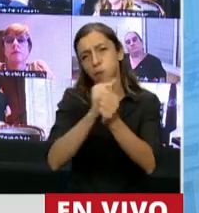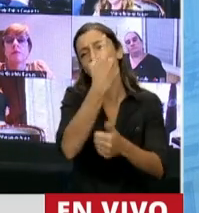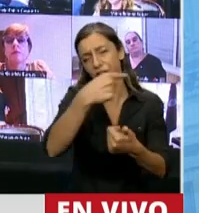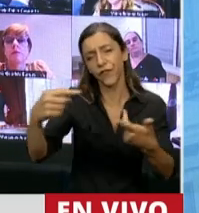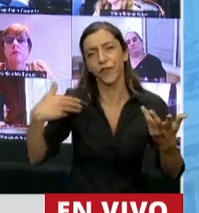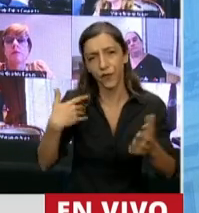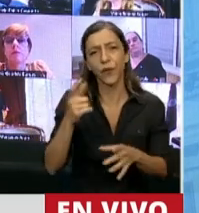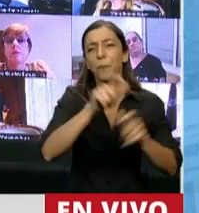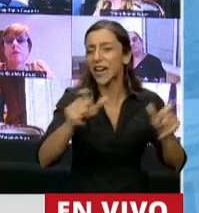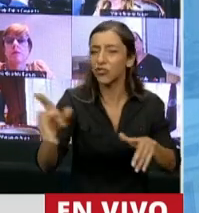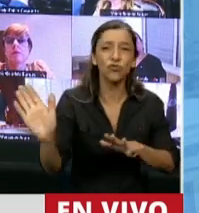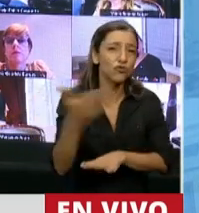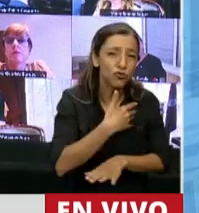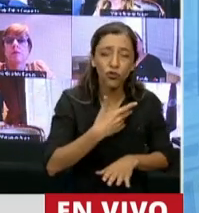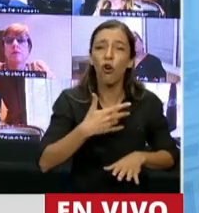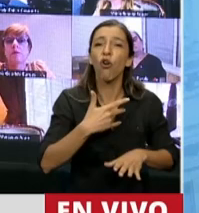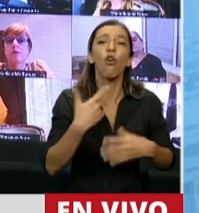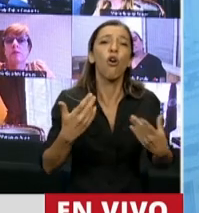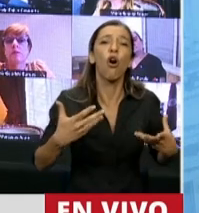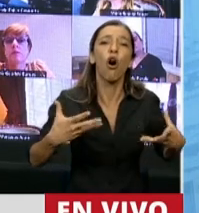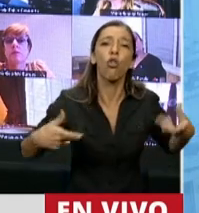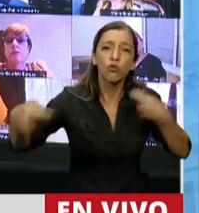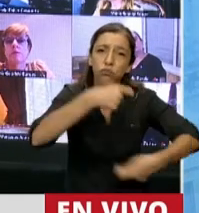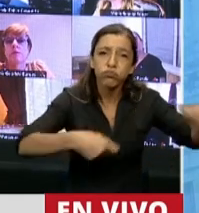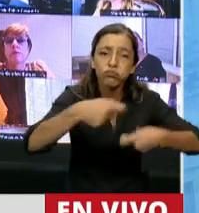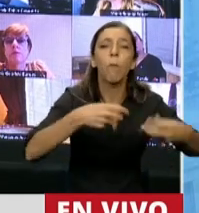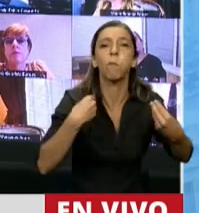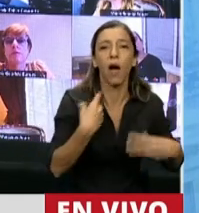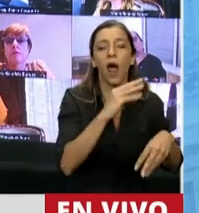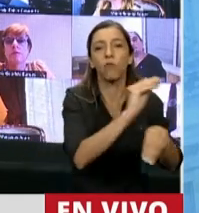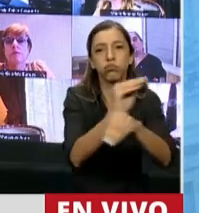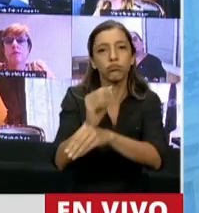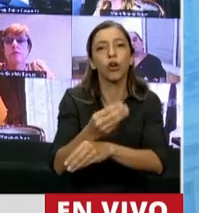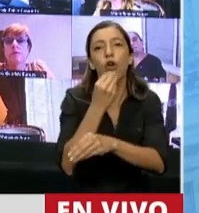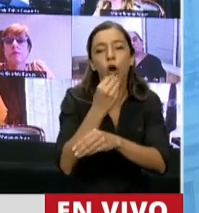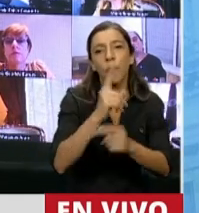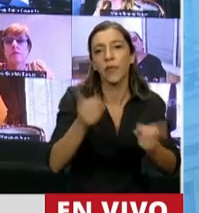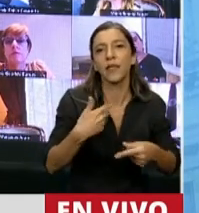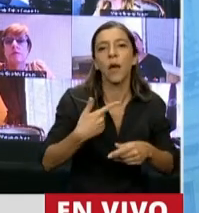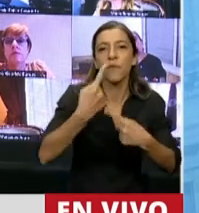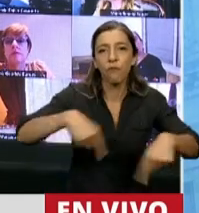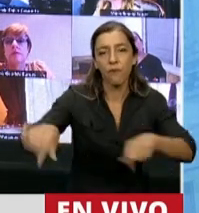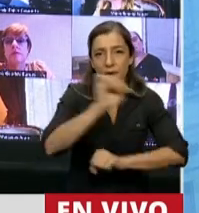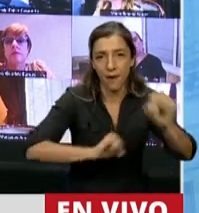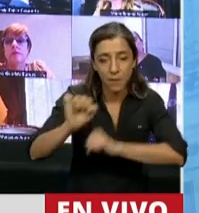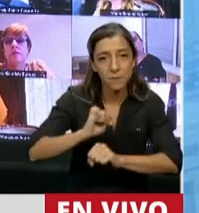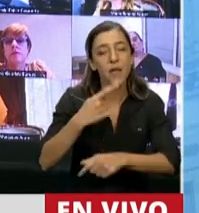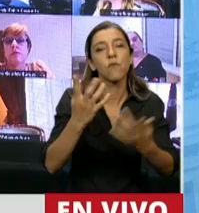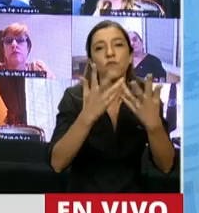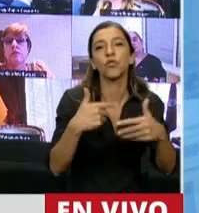ciudadanos, se logró llegar con alimentos y elementos de limpieza a más de un millón de familias a través del proyecto Seamos Uno.